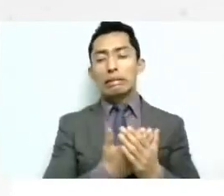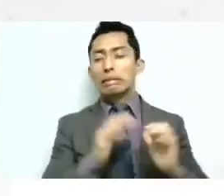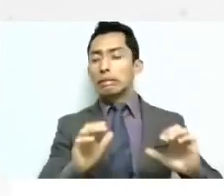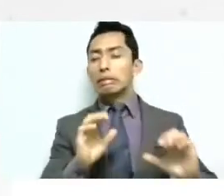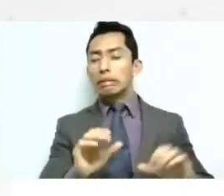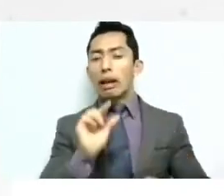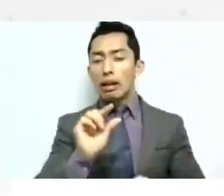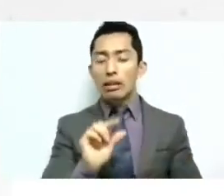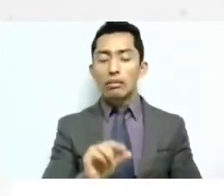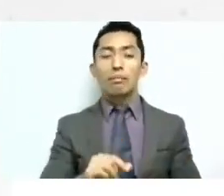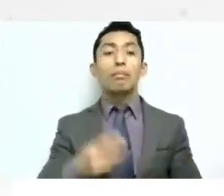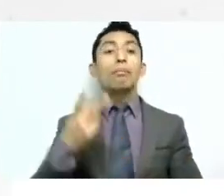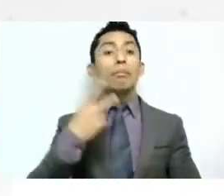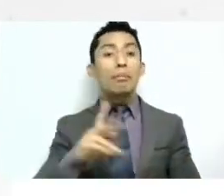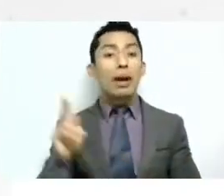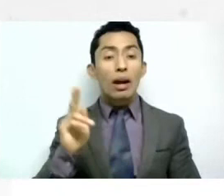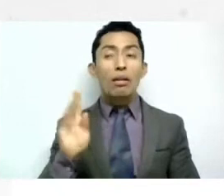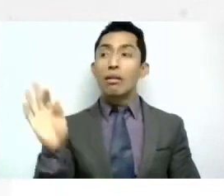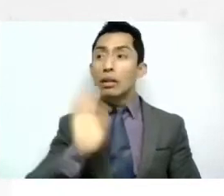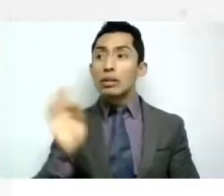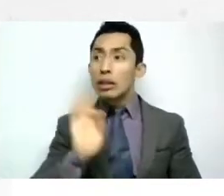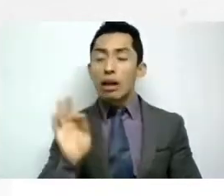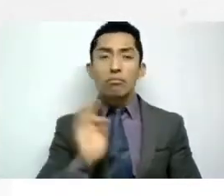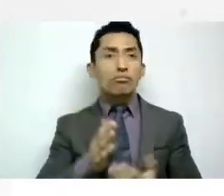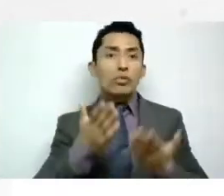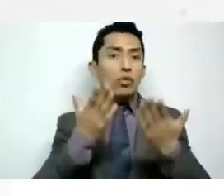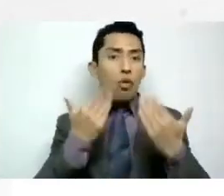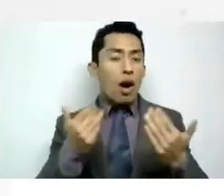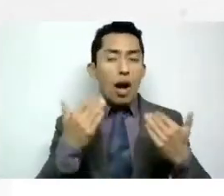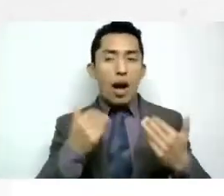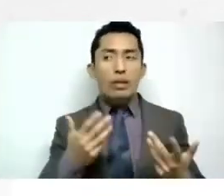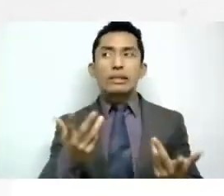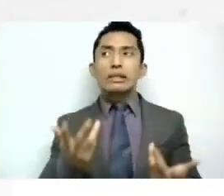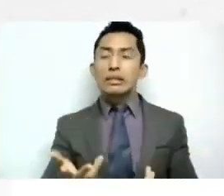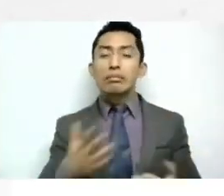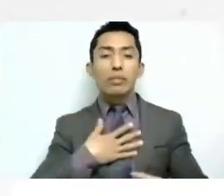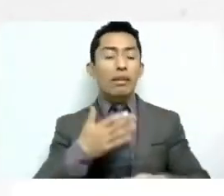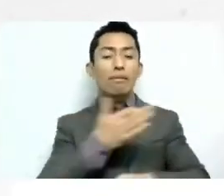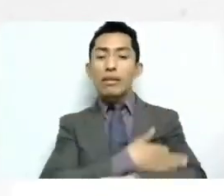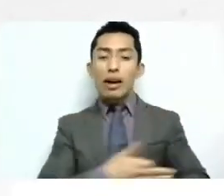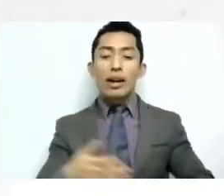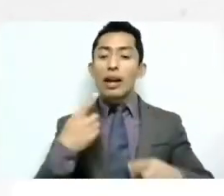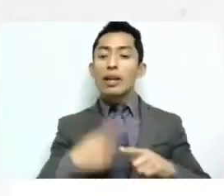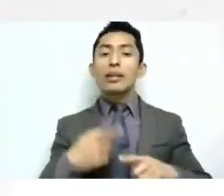pero para los que no tienen la facilidad de tener familiares